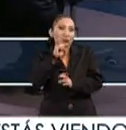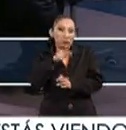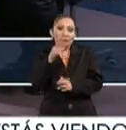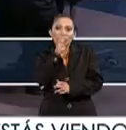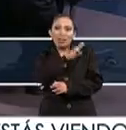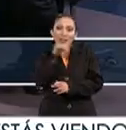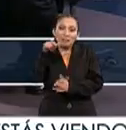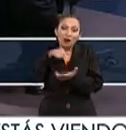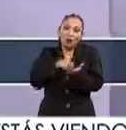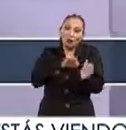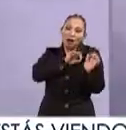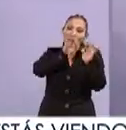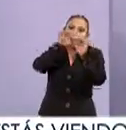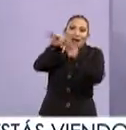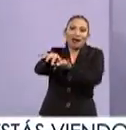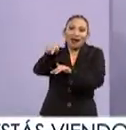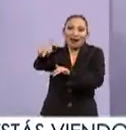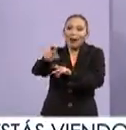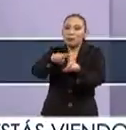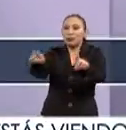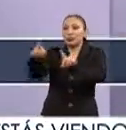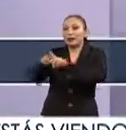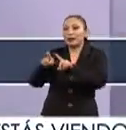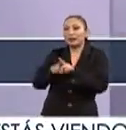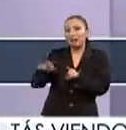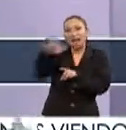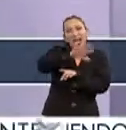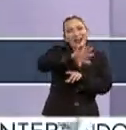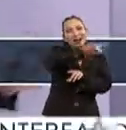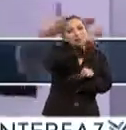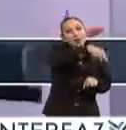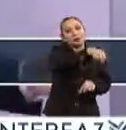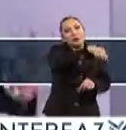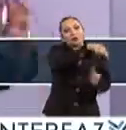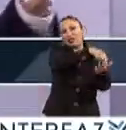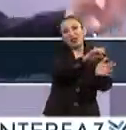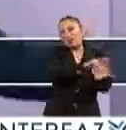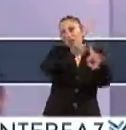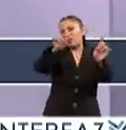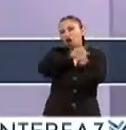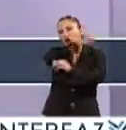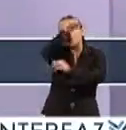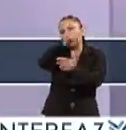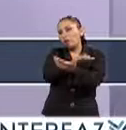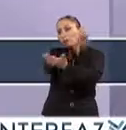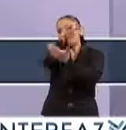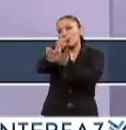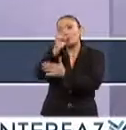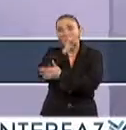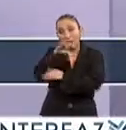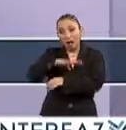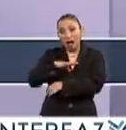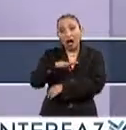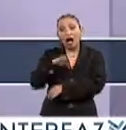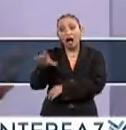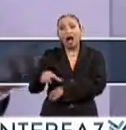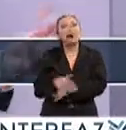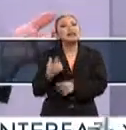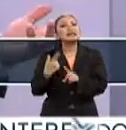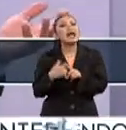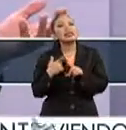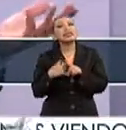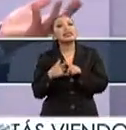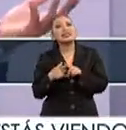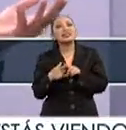Mazatlán, que haya esta diversidad en áreas geográficas de nuestro gran país, con gran talento que seguramente hay en Mazatlán. ¿Quiénes estarán